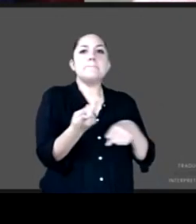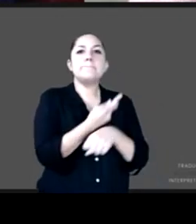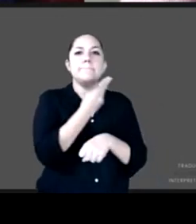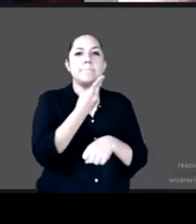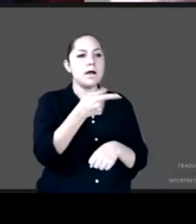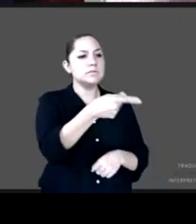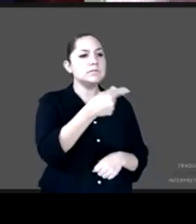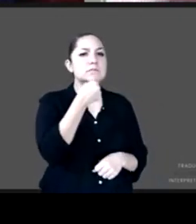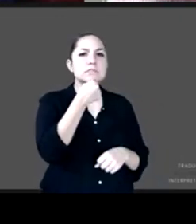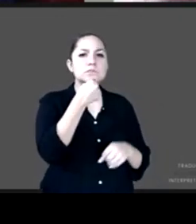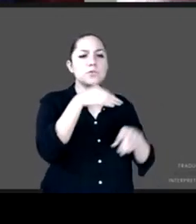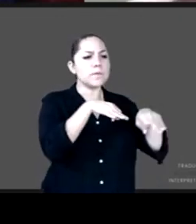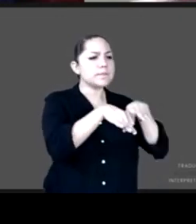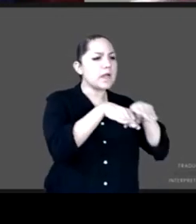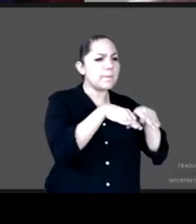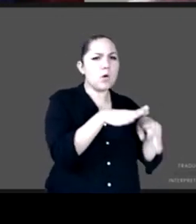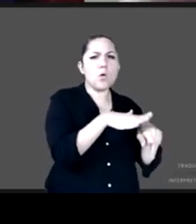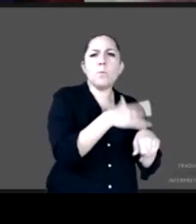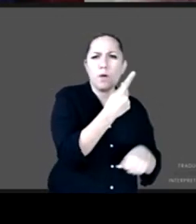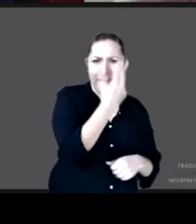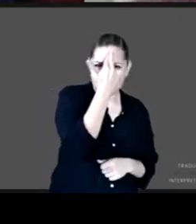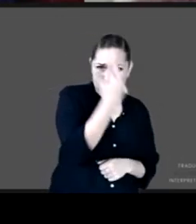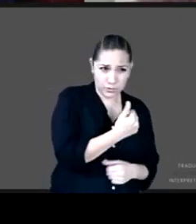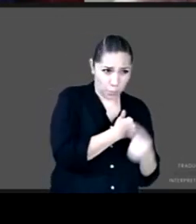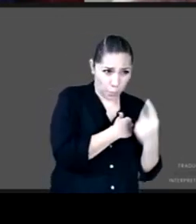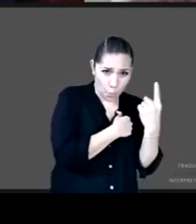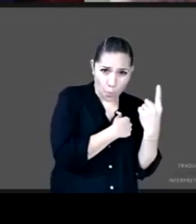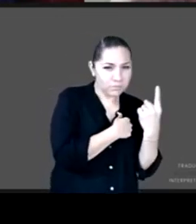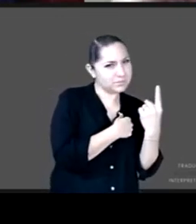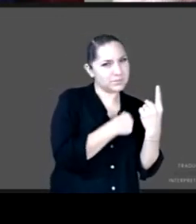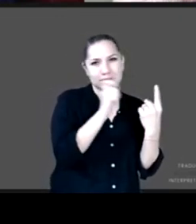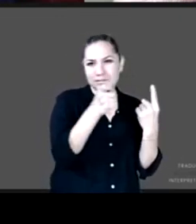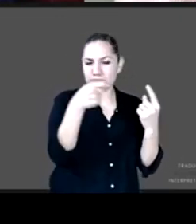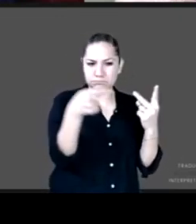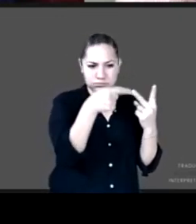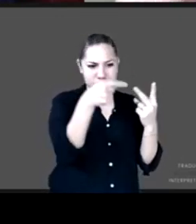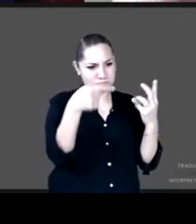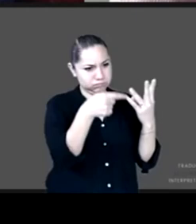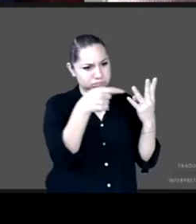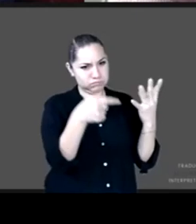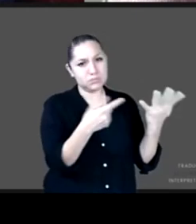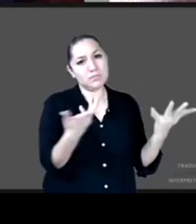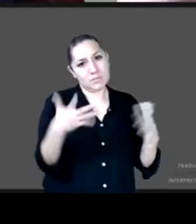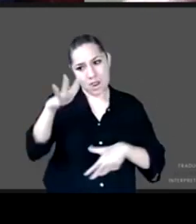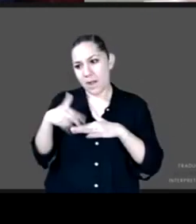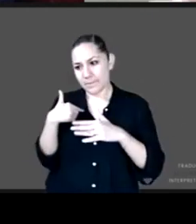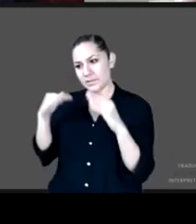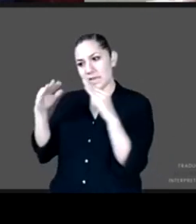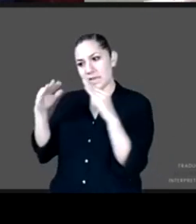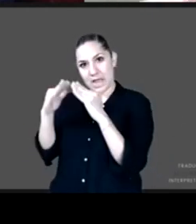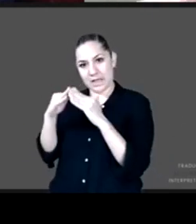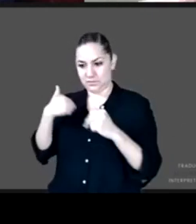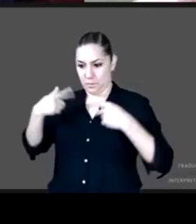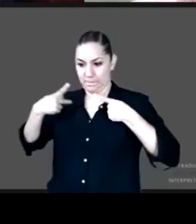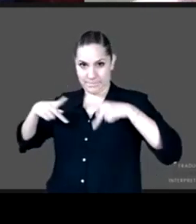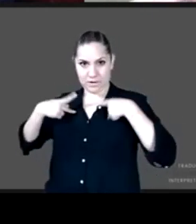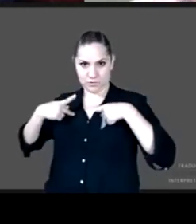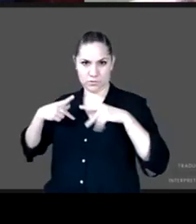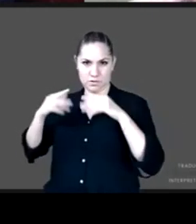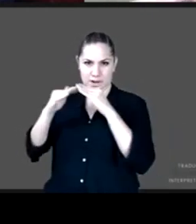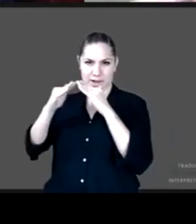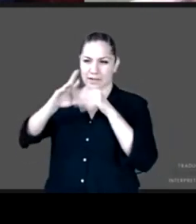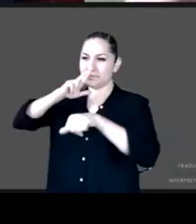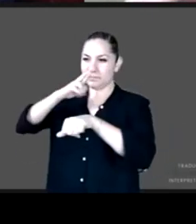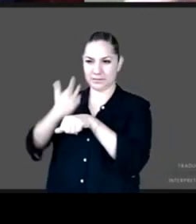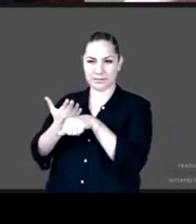no haya los ingresos laborales suficientes en los hogares del jefe o jefa de familia por lo tanto esto orilla a las niñas y